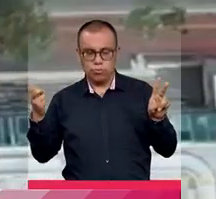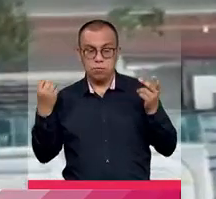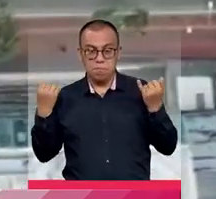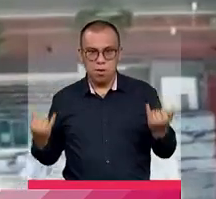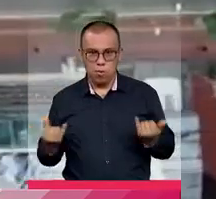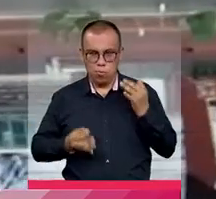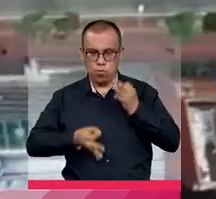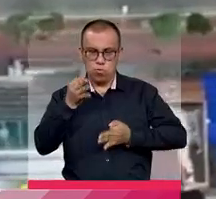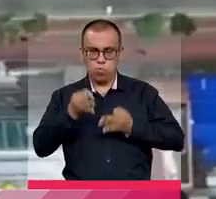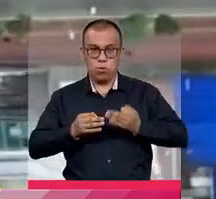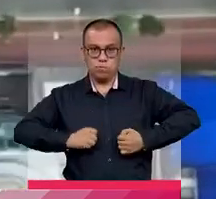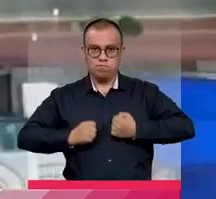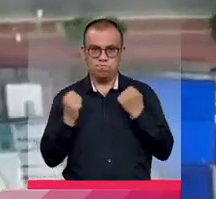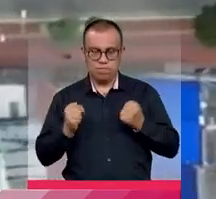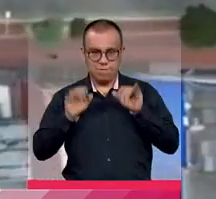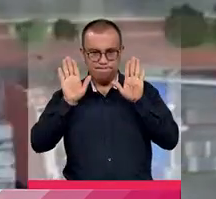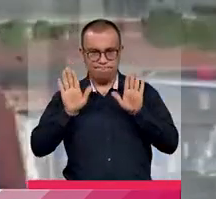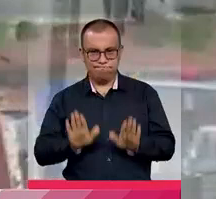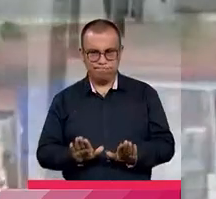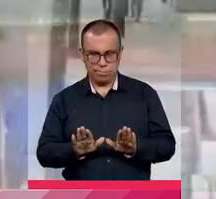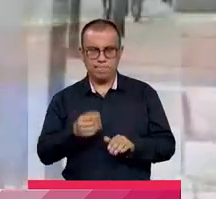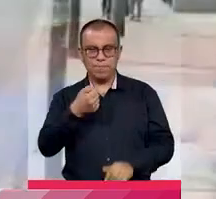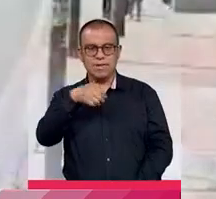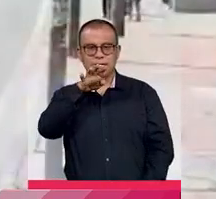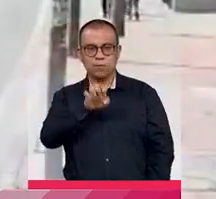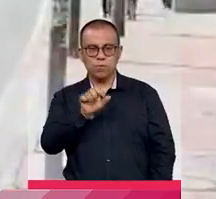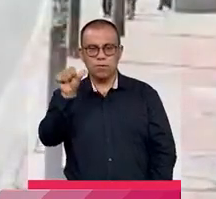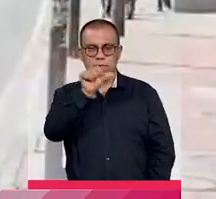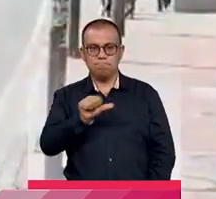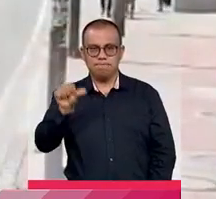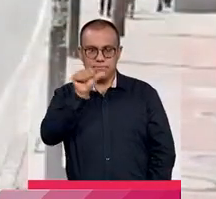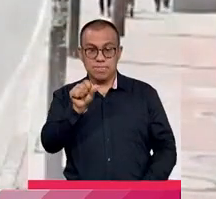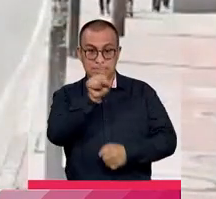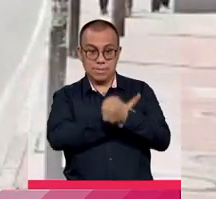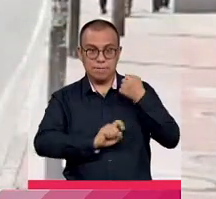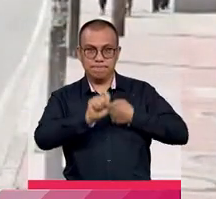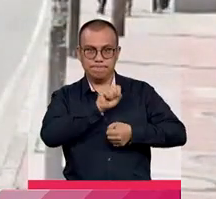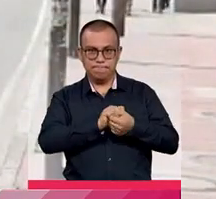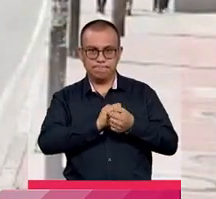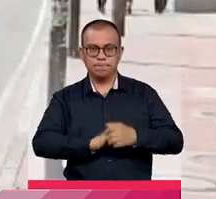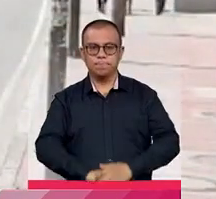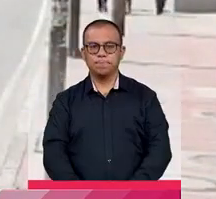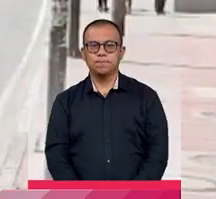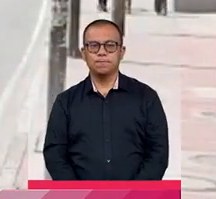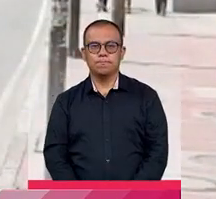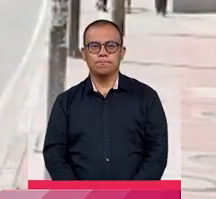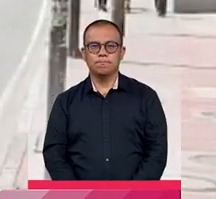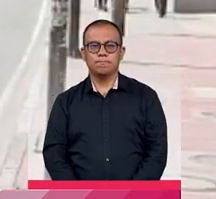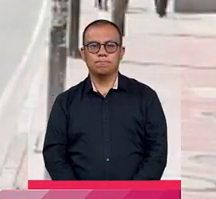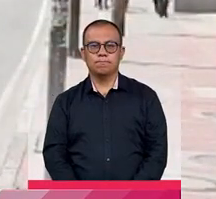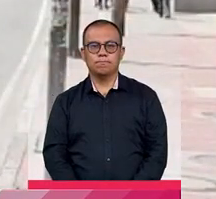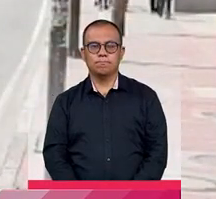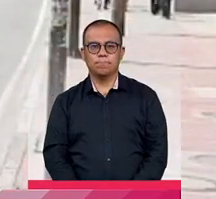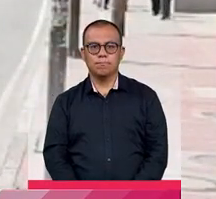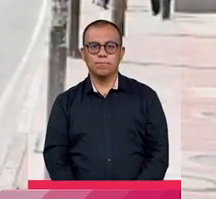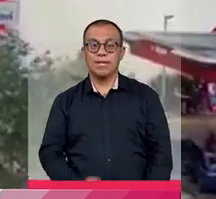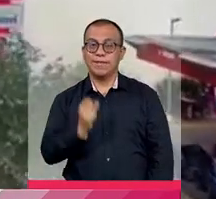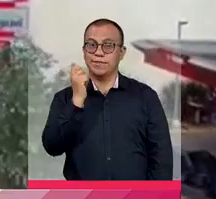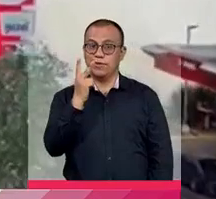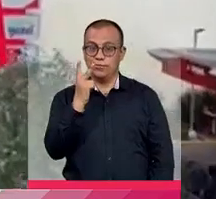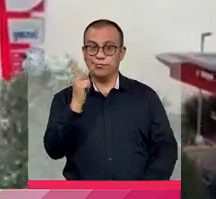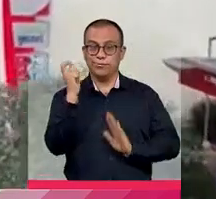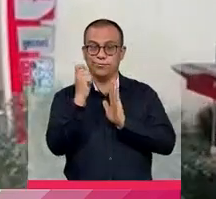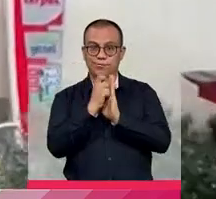tras la orden de un juez de Bogotá, la obra fue suspendida el 19 de agosto del año pasado Incluso en dos ocasiones fueron